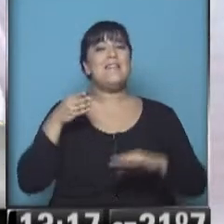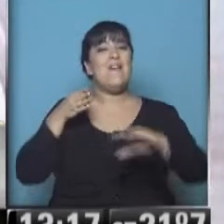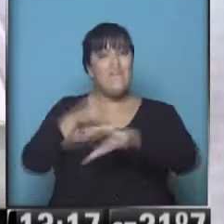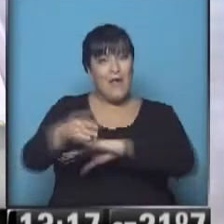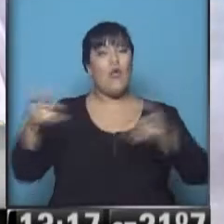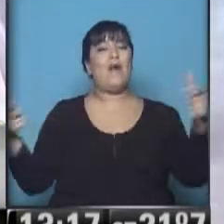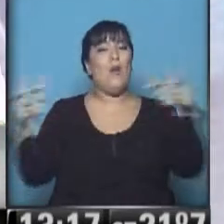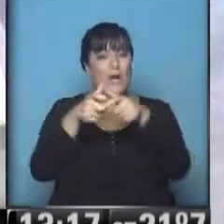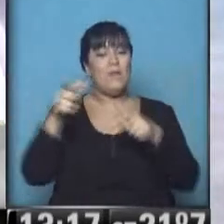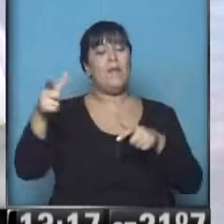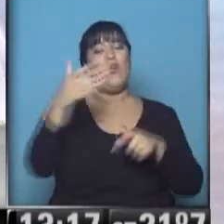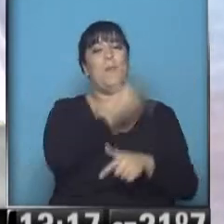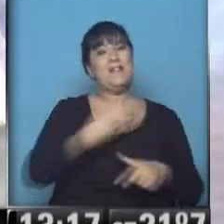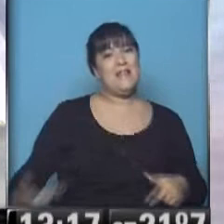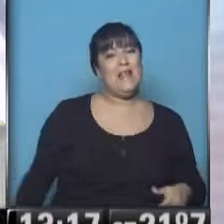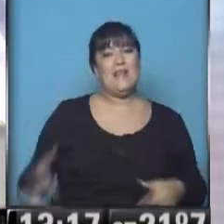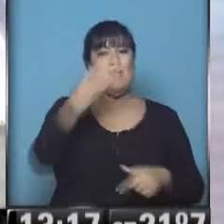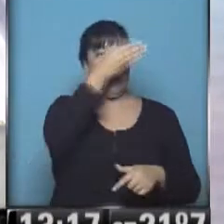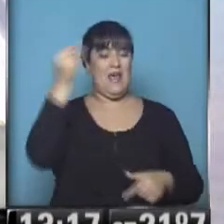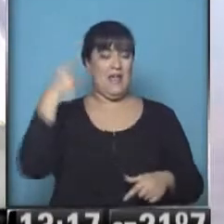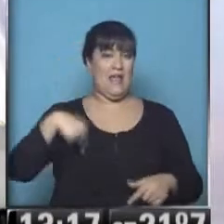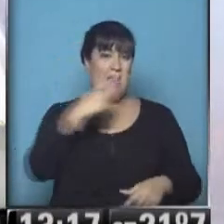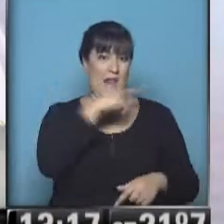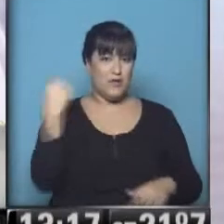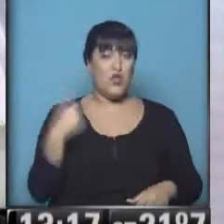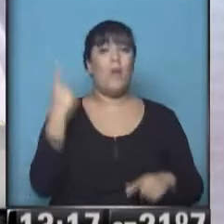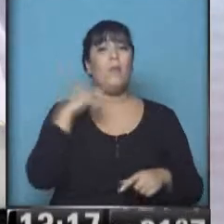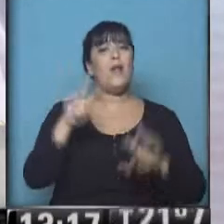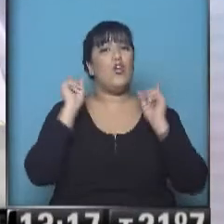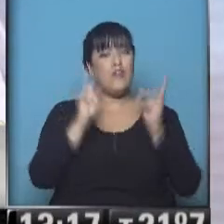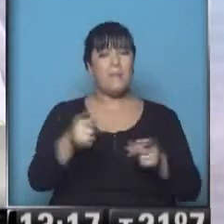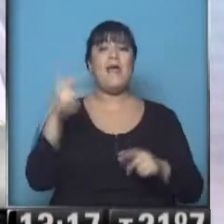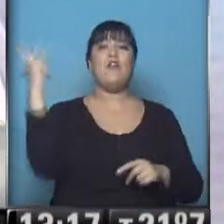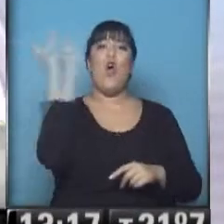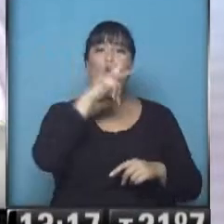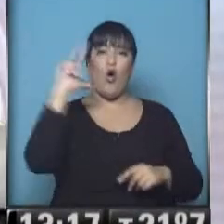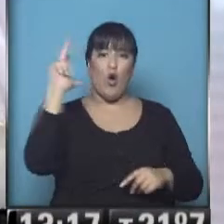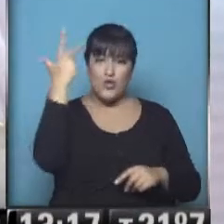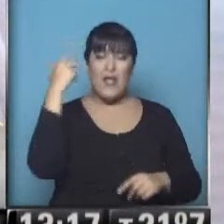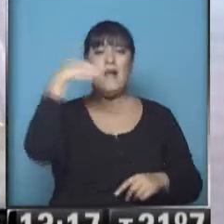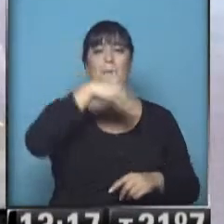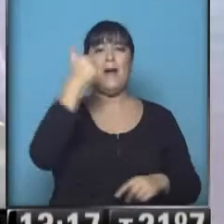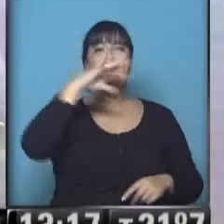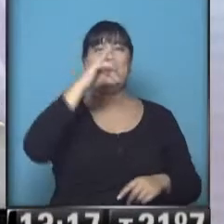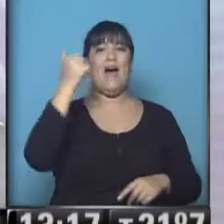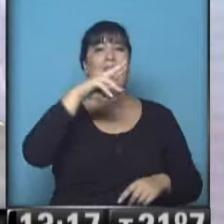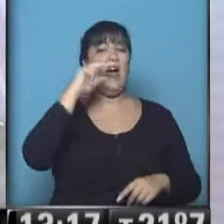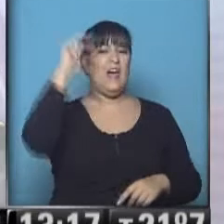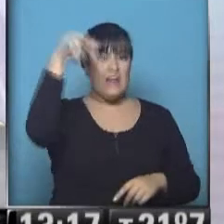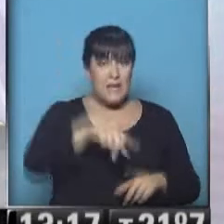Nación, dijo entre otras cosas. Pero también lo vimos entrar al Hotel Mandarín a George Soros, un hombre, la verdad, que